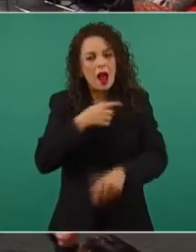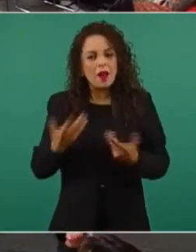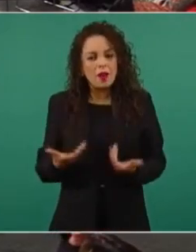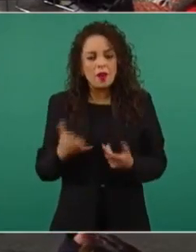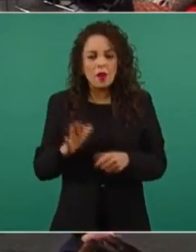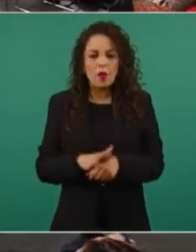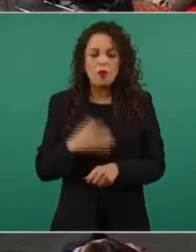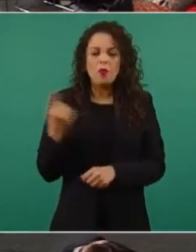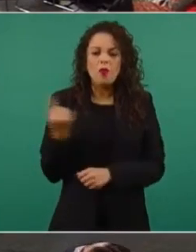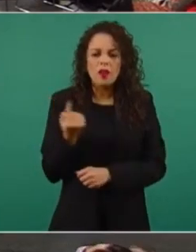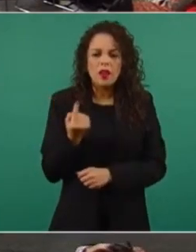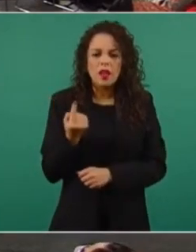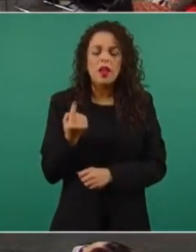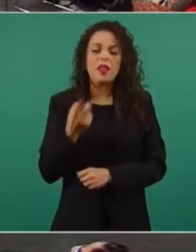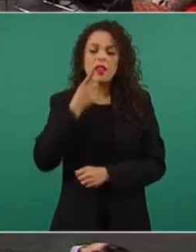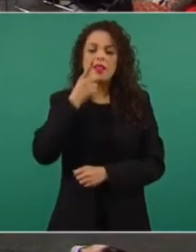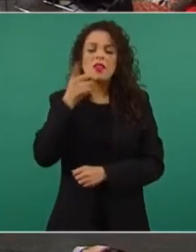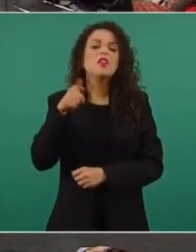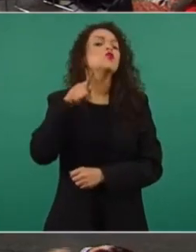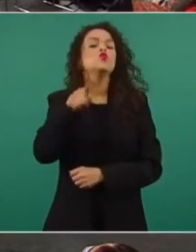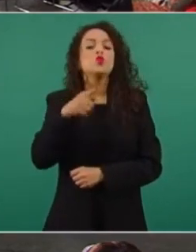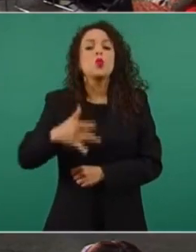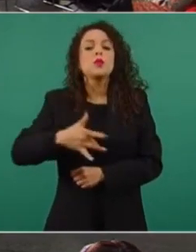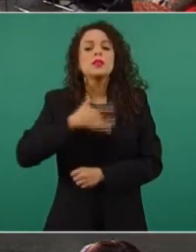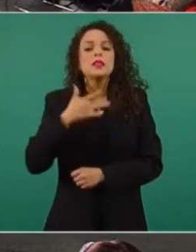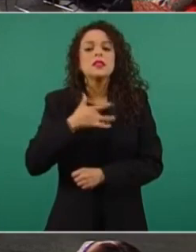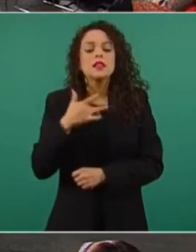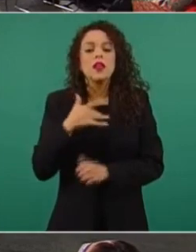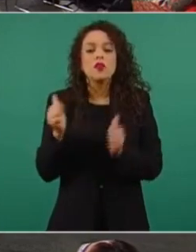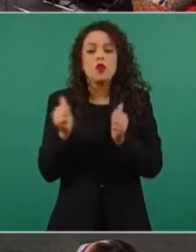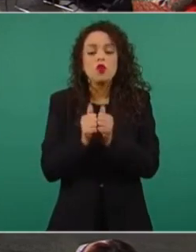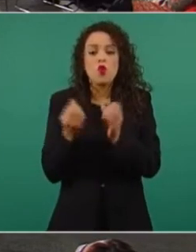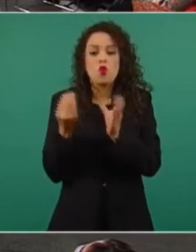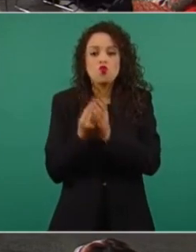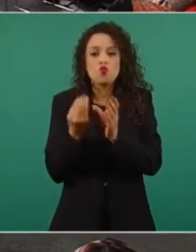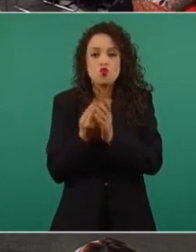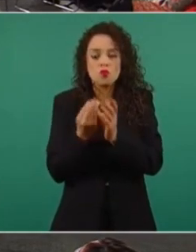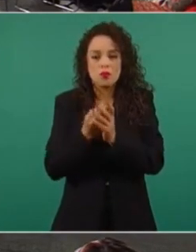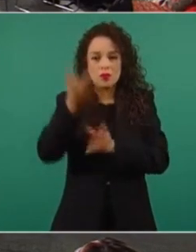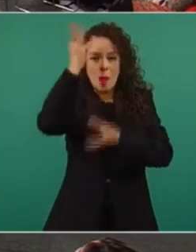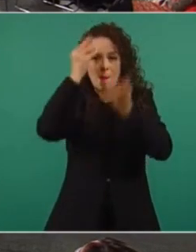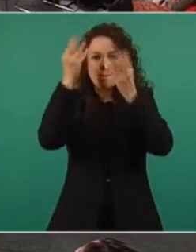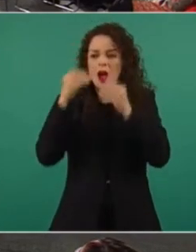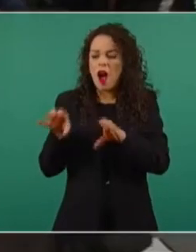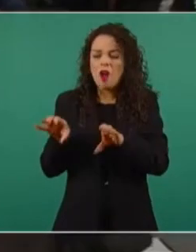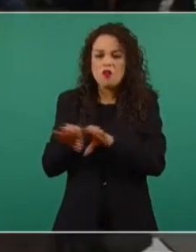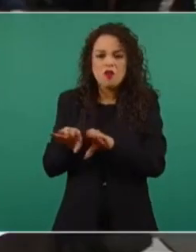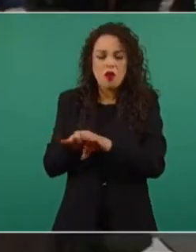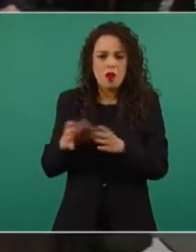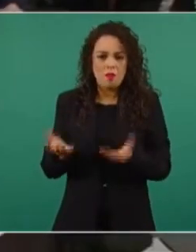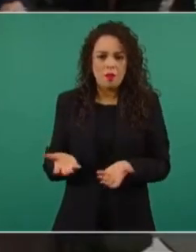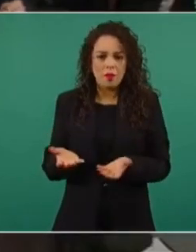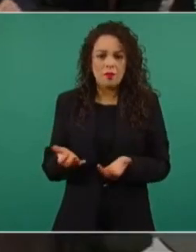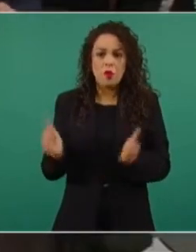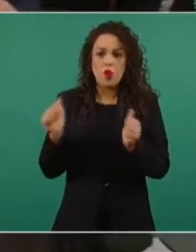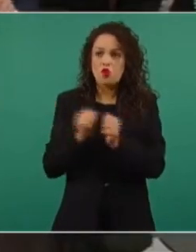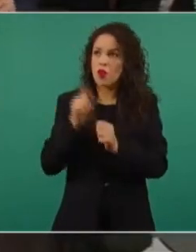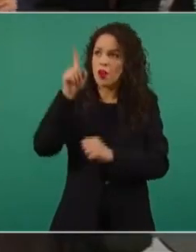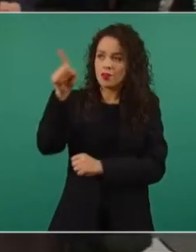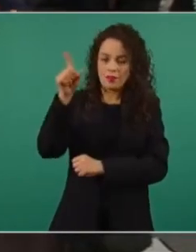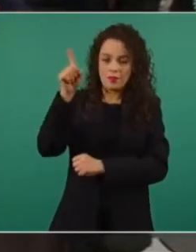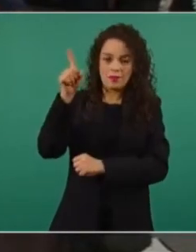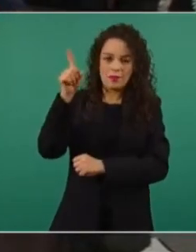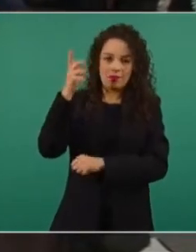comentó que cómo se había sentido ella con los cursos de capacitación con los sindicatos norteamericanos.